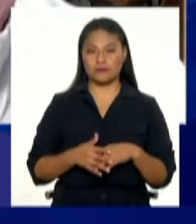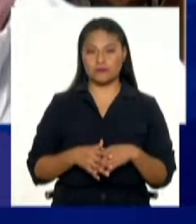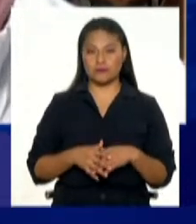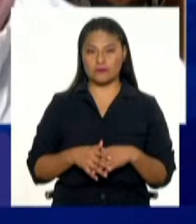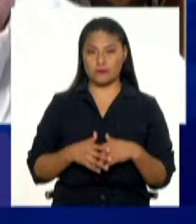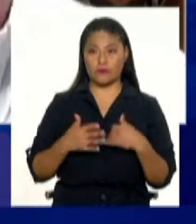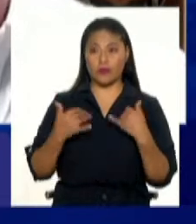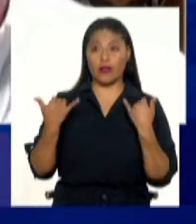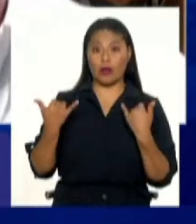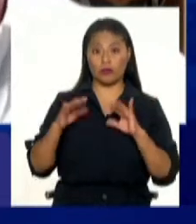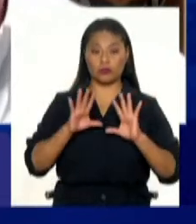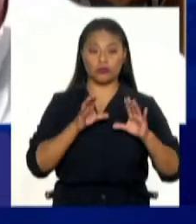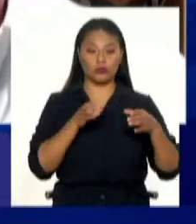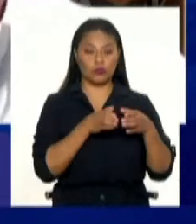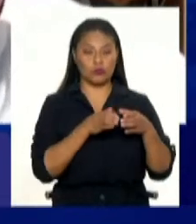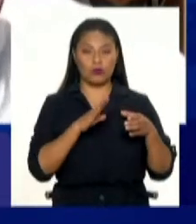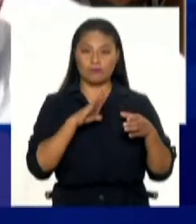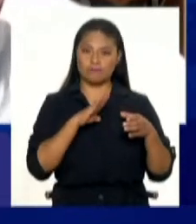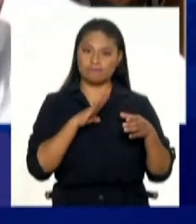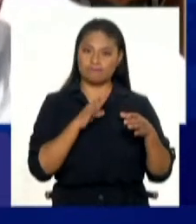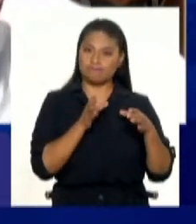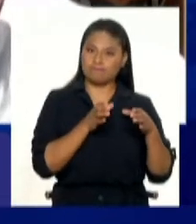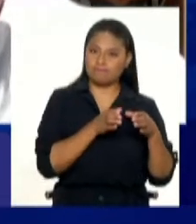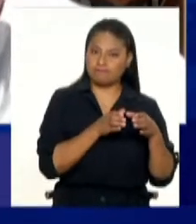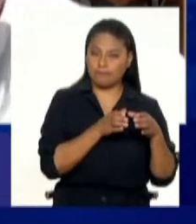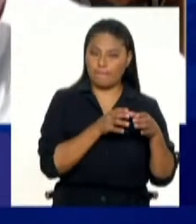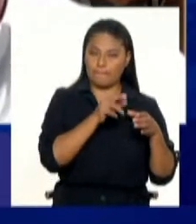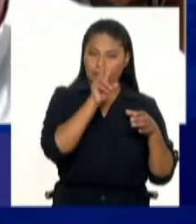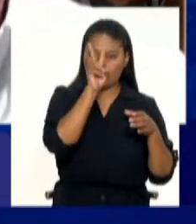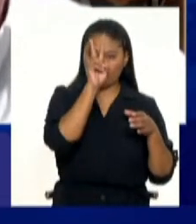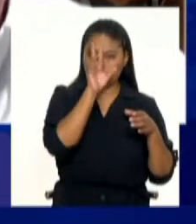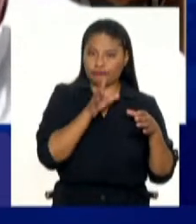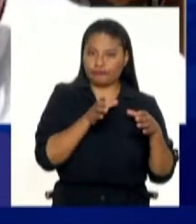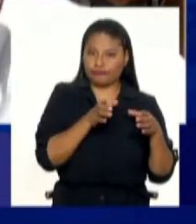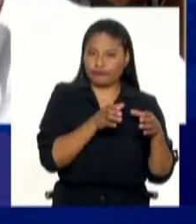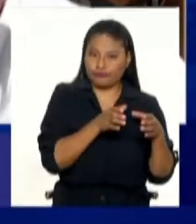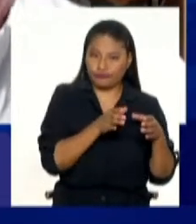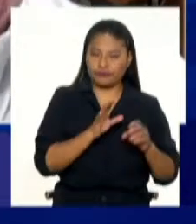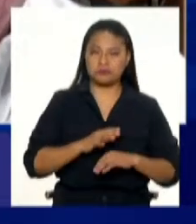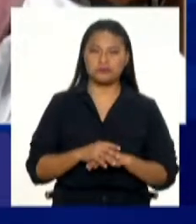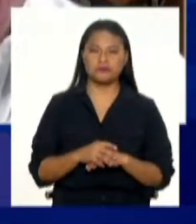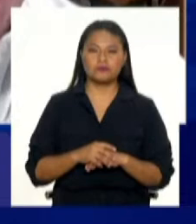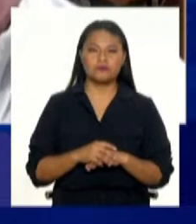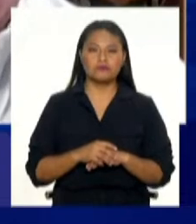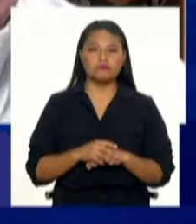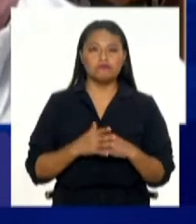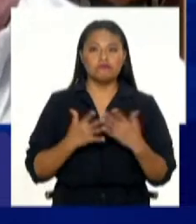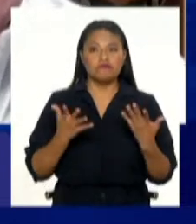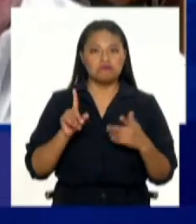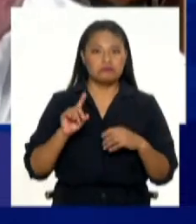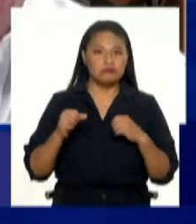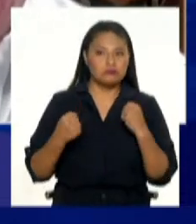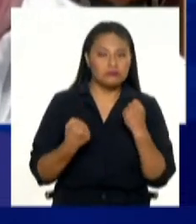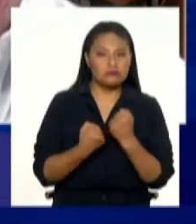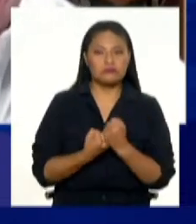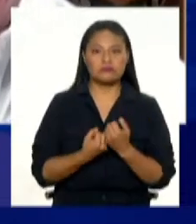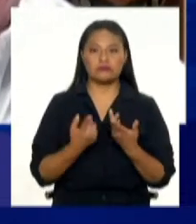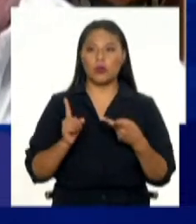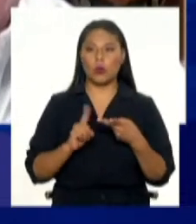conservadora en el país que no apoya o no